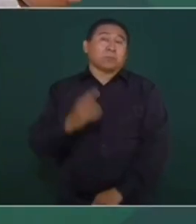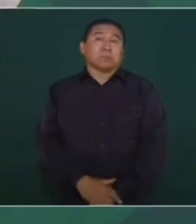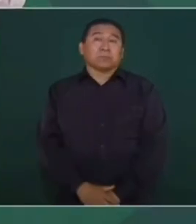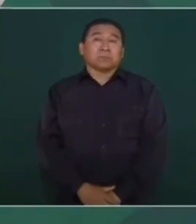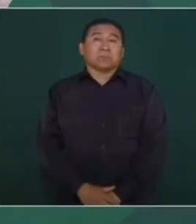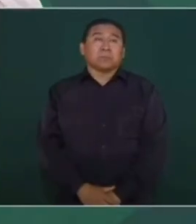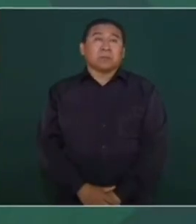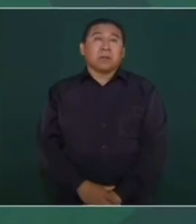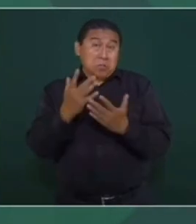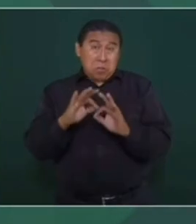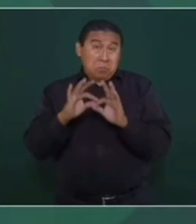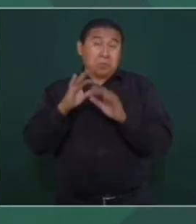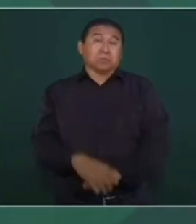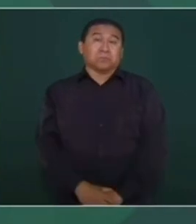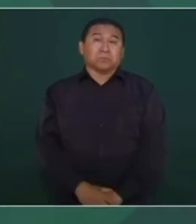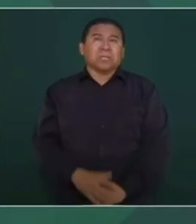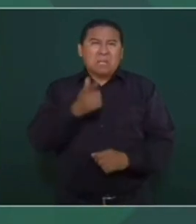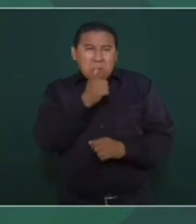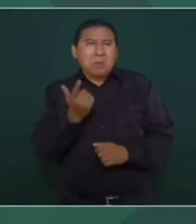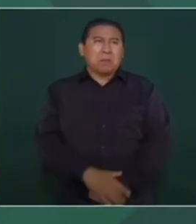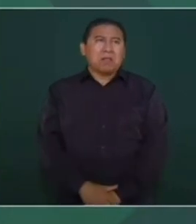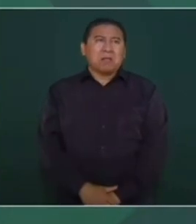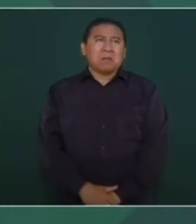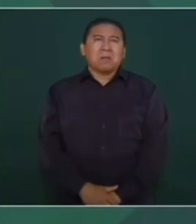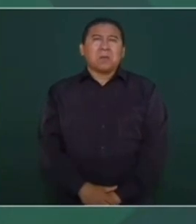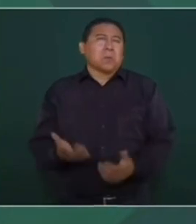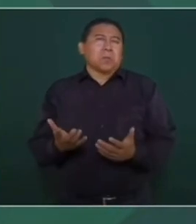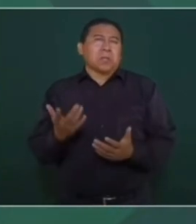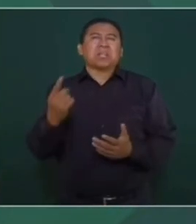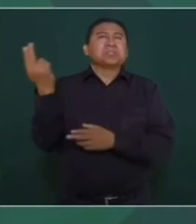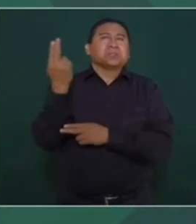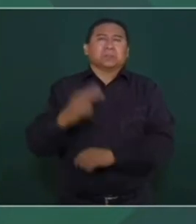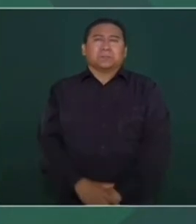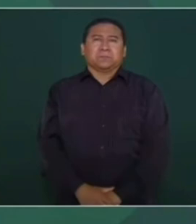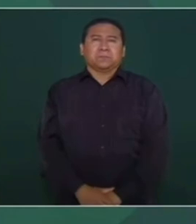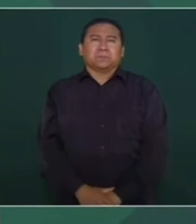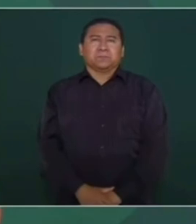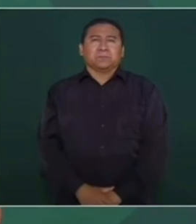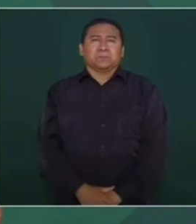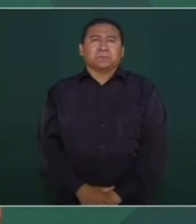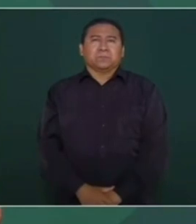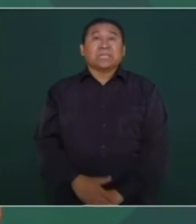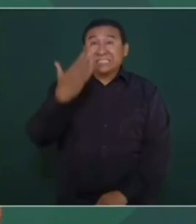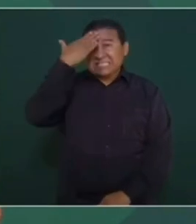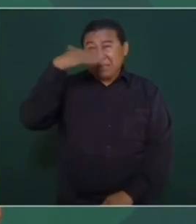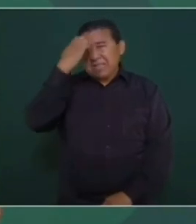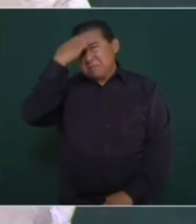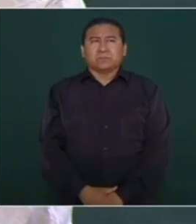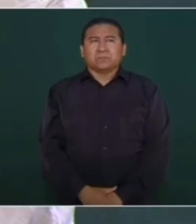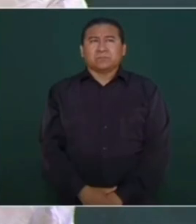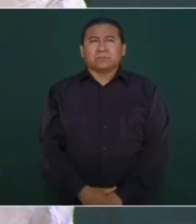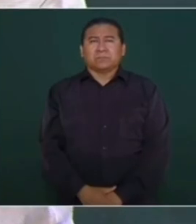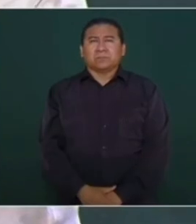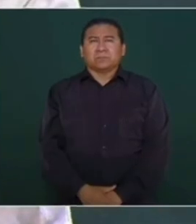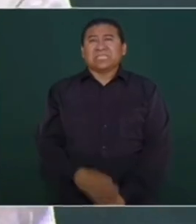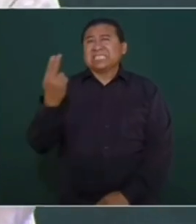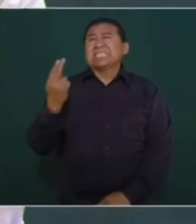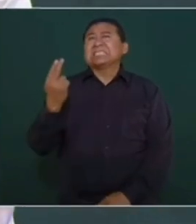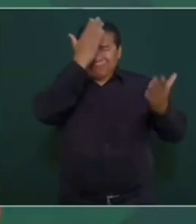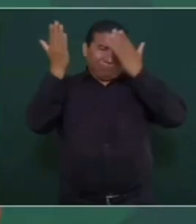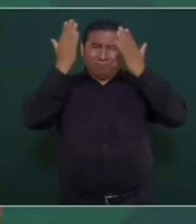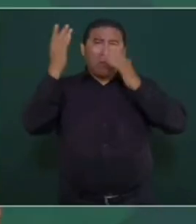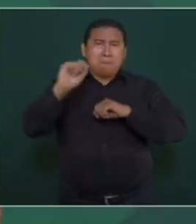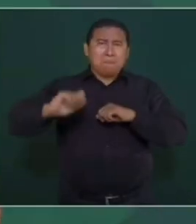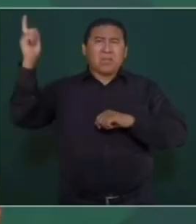plurinominales. Me acuerdo que se burlaban porque decían, es que se necesita conocimiento. Necesita gente